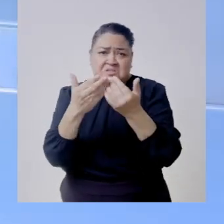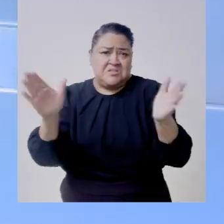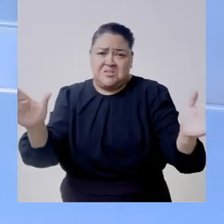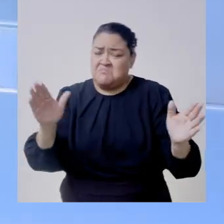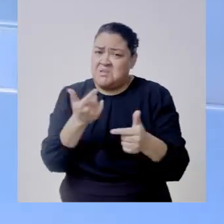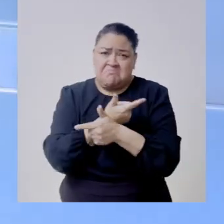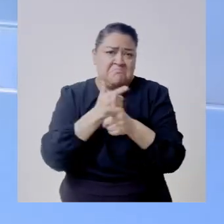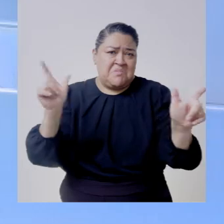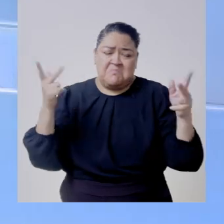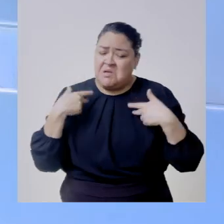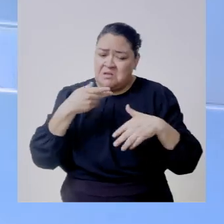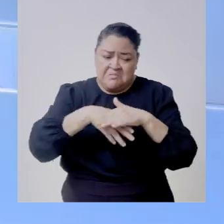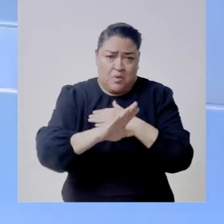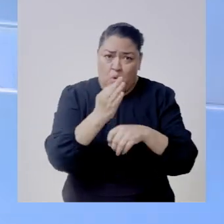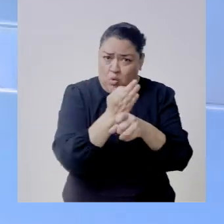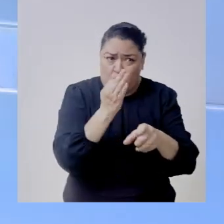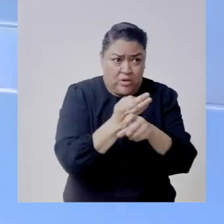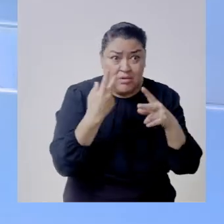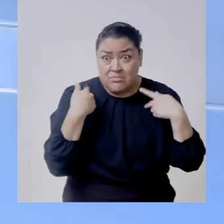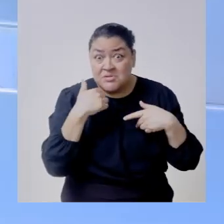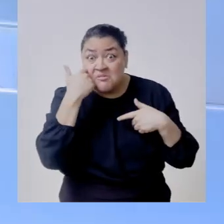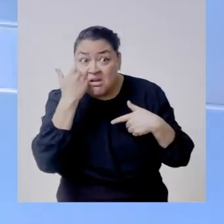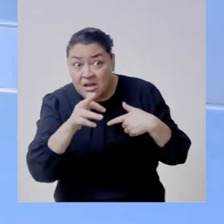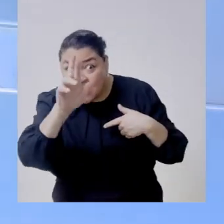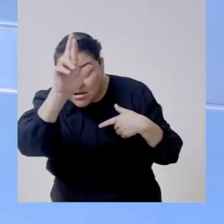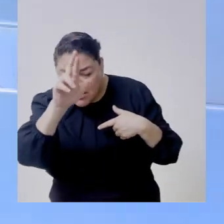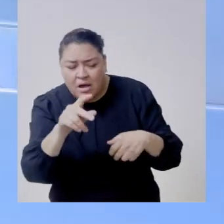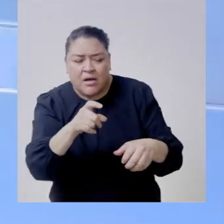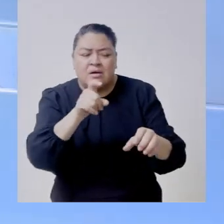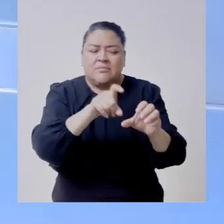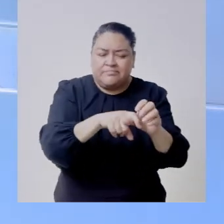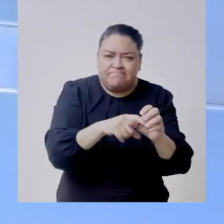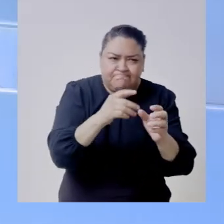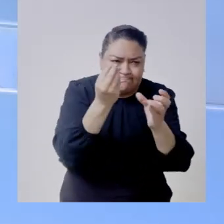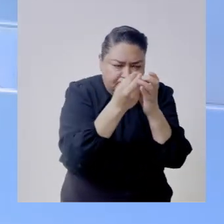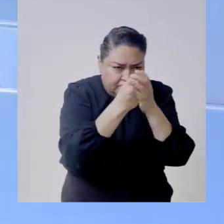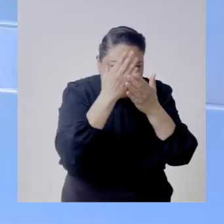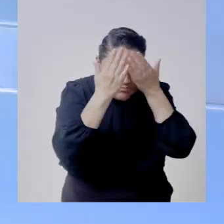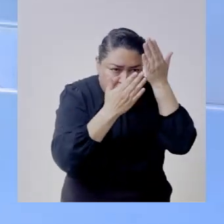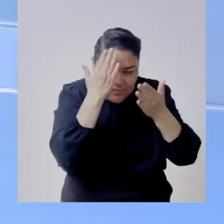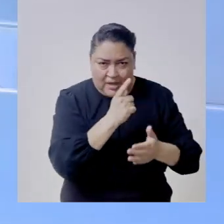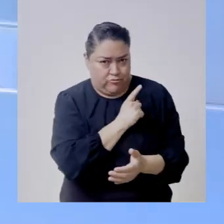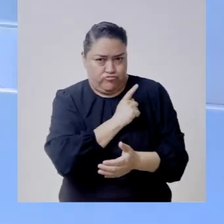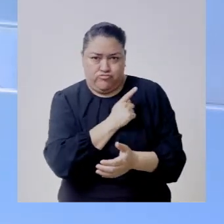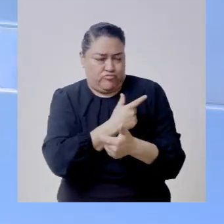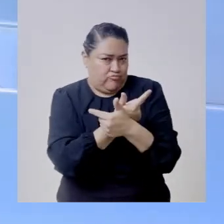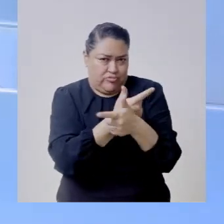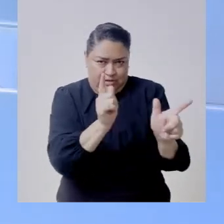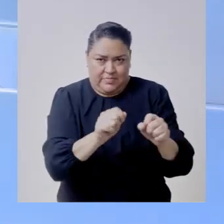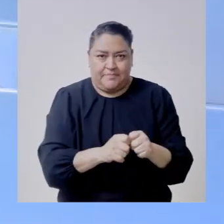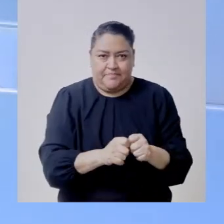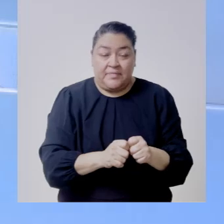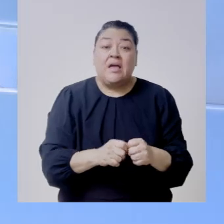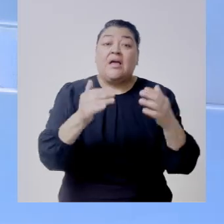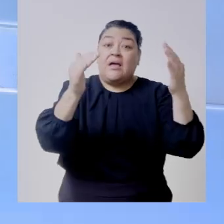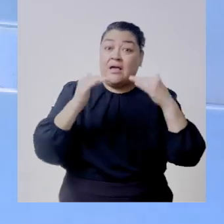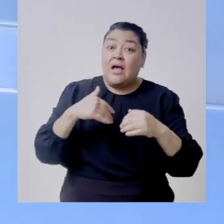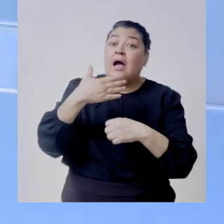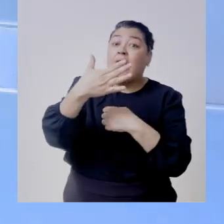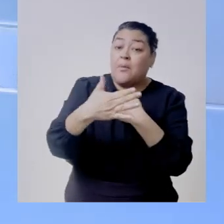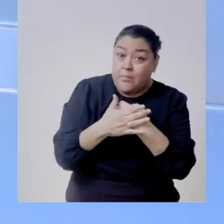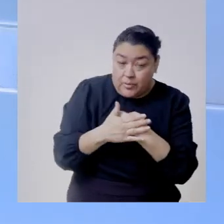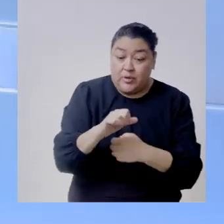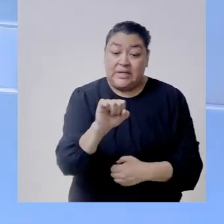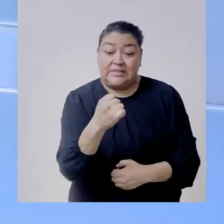están disponibles en cualquier tiempo incluso ahorita cualquier persona puede acceder a la plataforma y estudiar el que desee en el